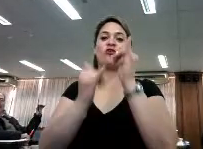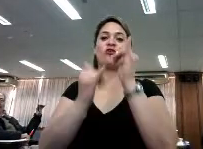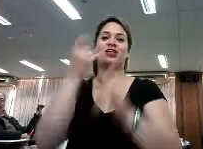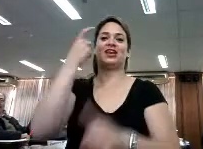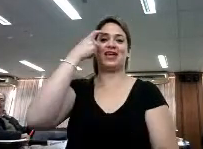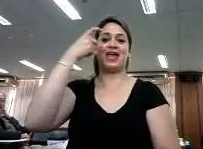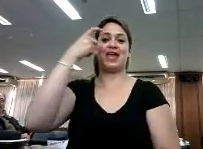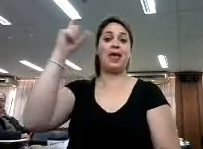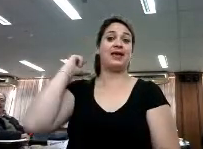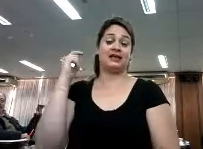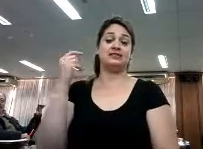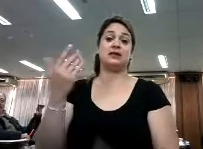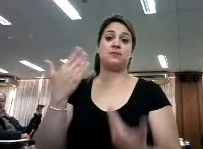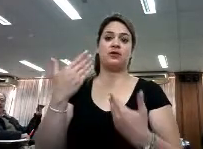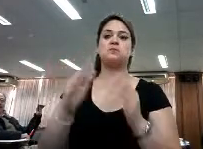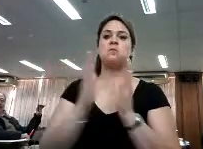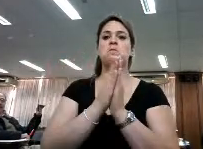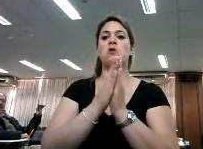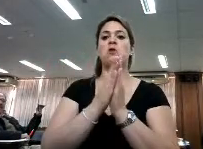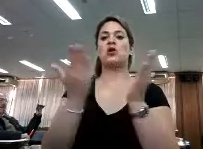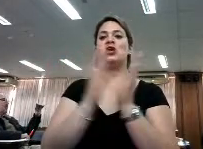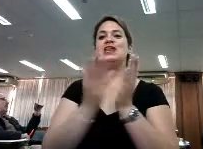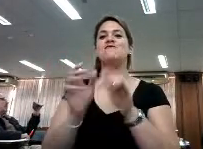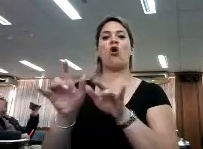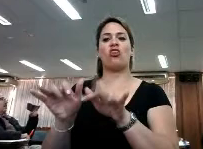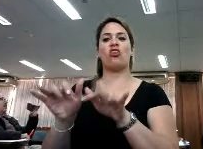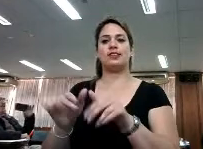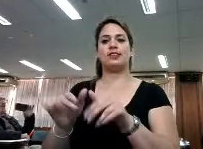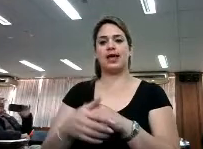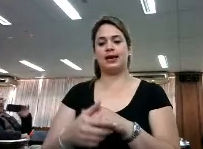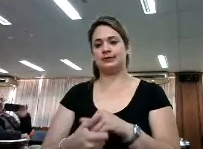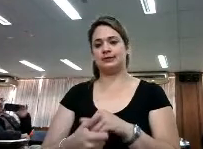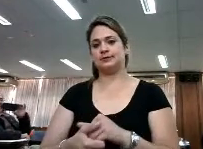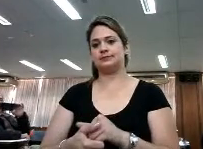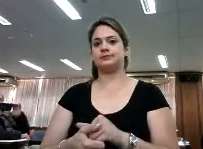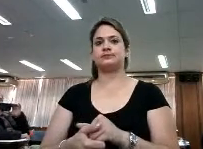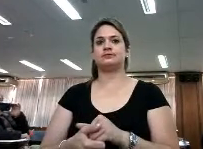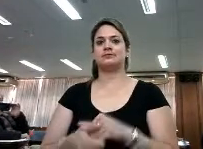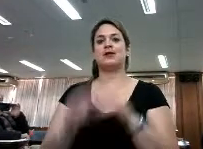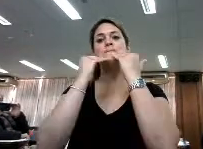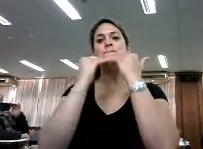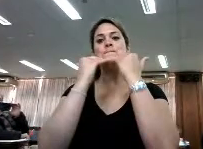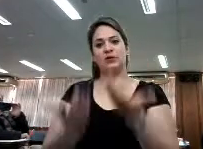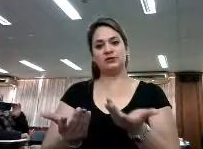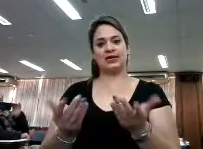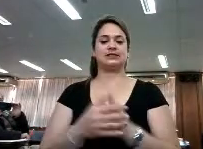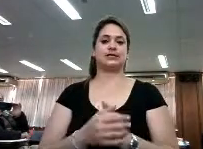respecto a libros digitales. Muchas gracias.